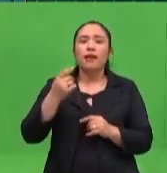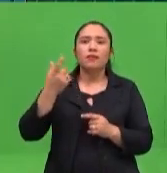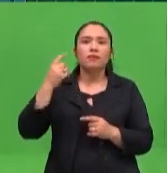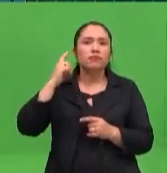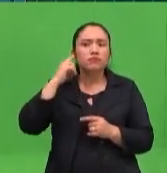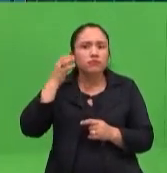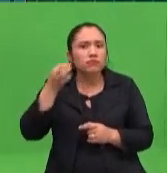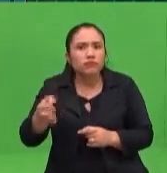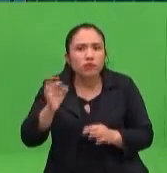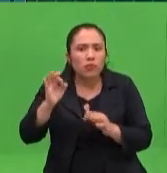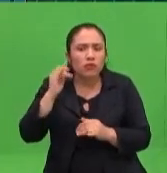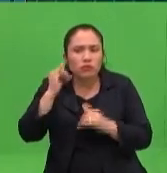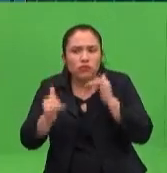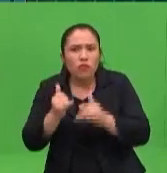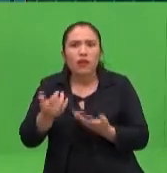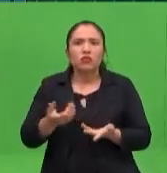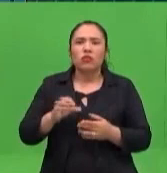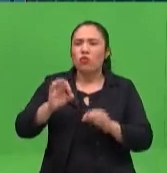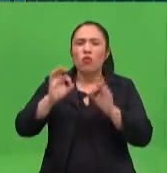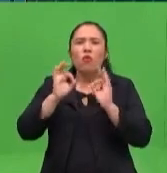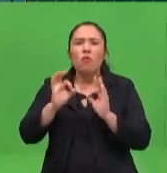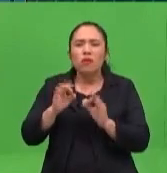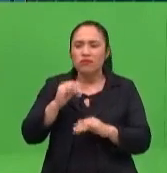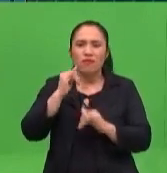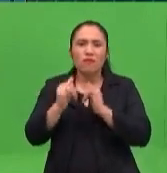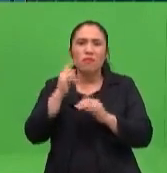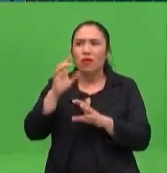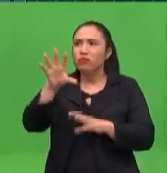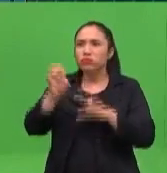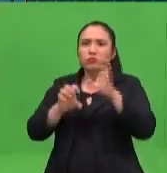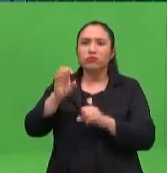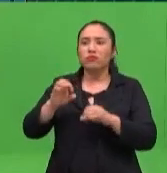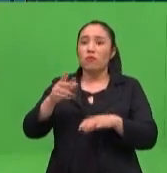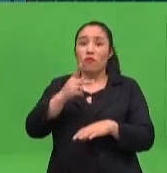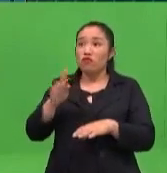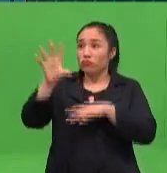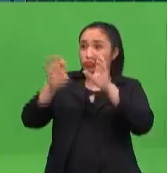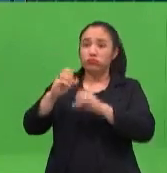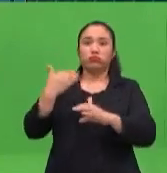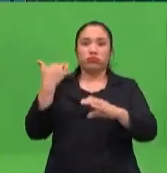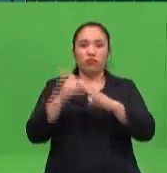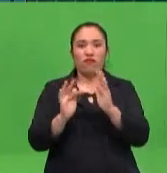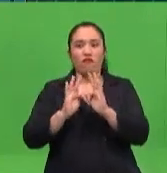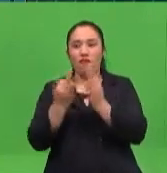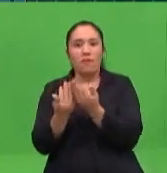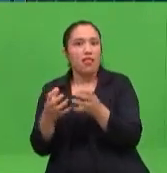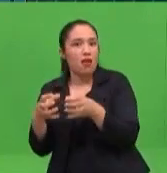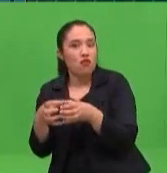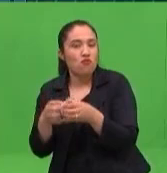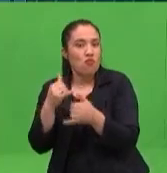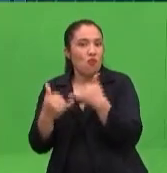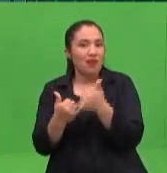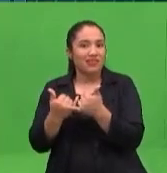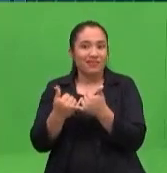PPT, ¿verdad? Y también en PDF como para que las profes puedan acceder a ese material y